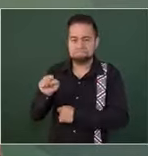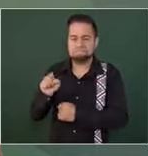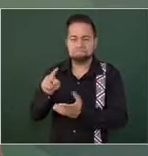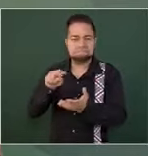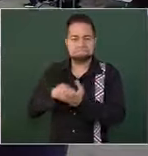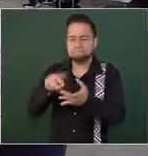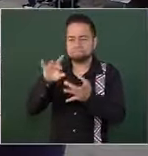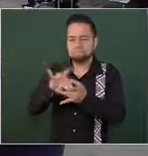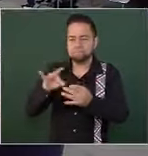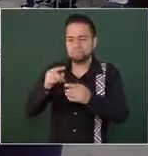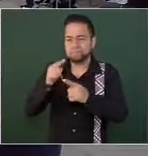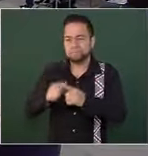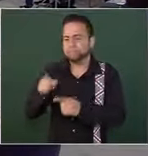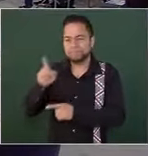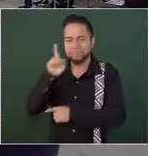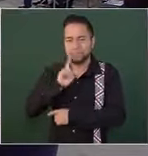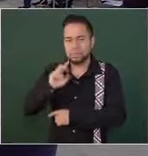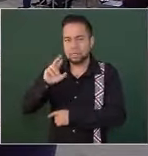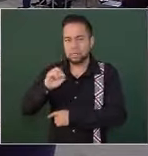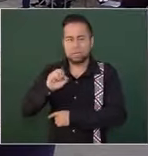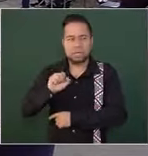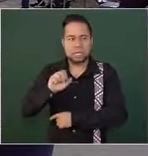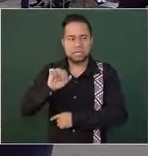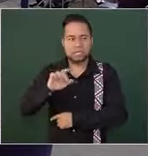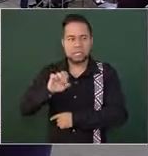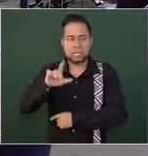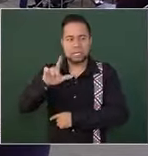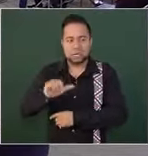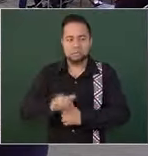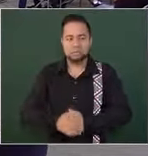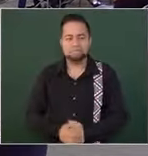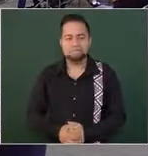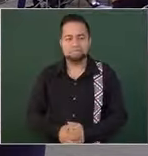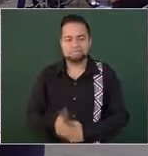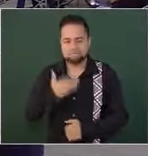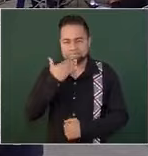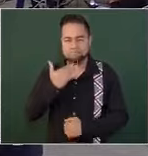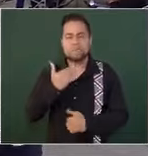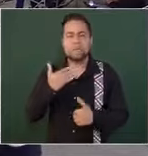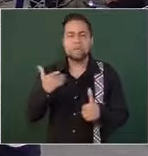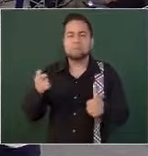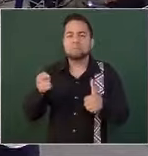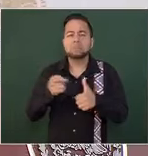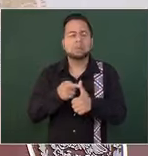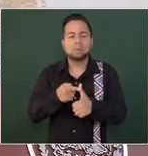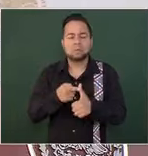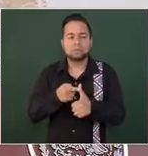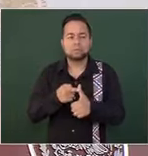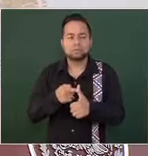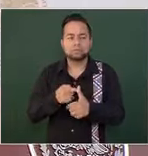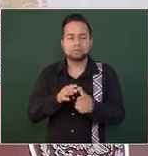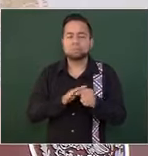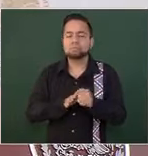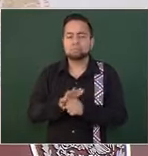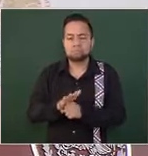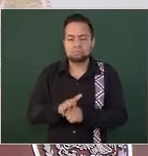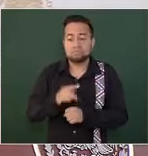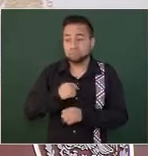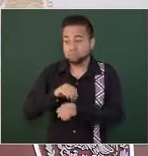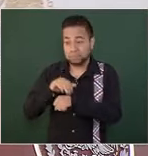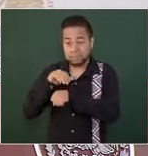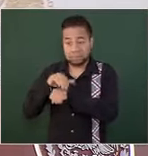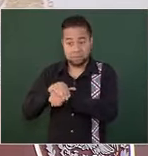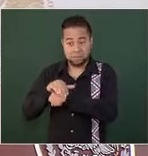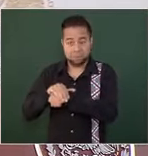Rosa Isela. Vamos primero a que nuestro amigo,